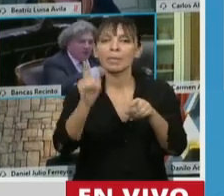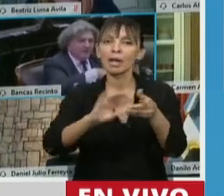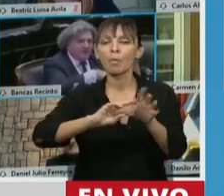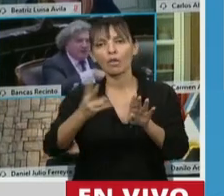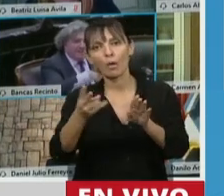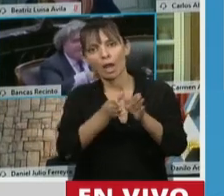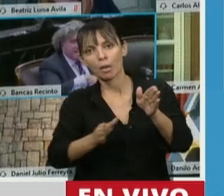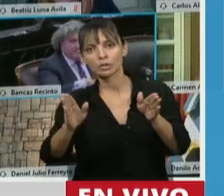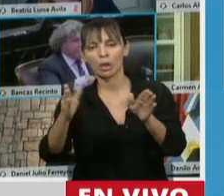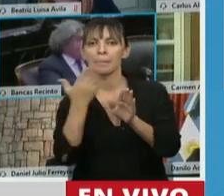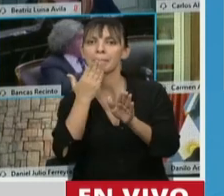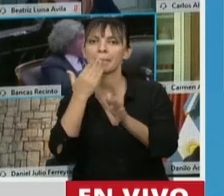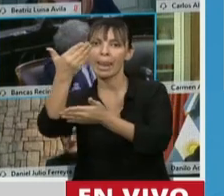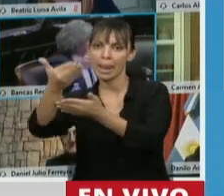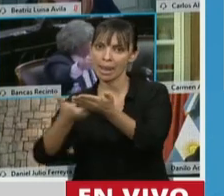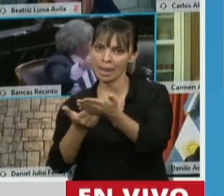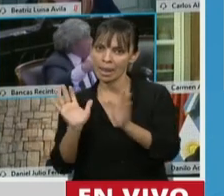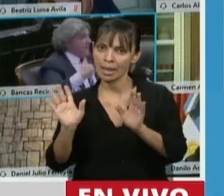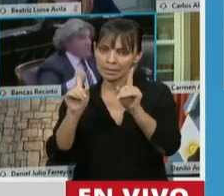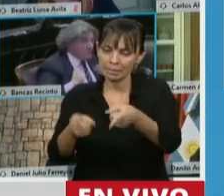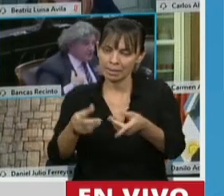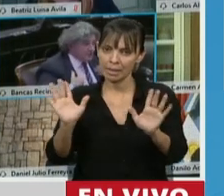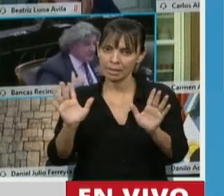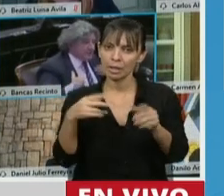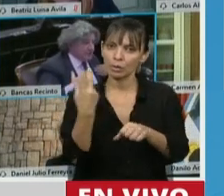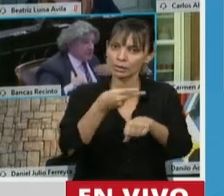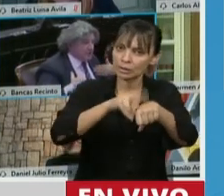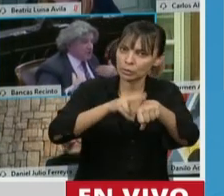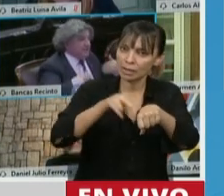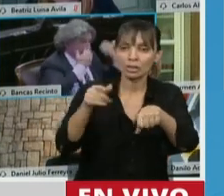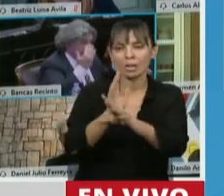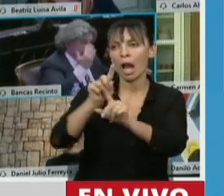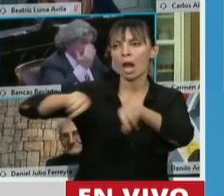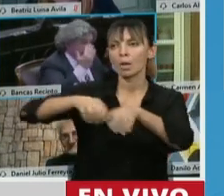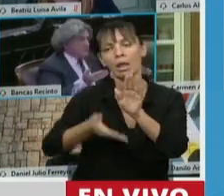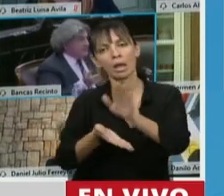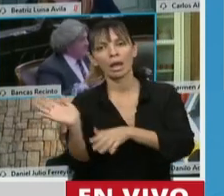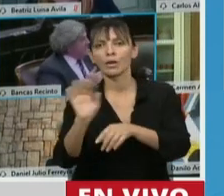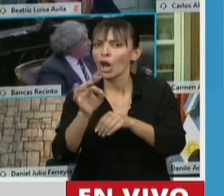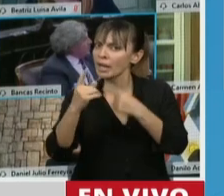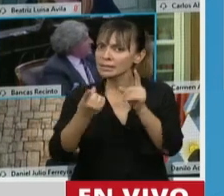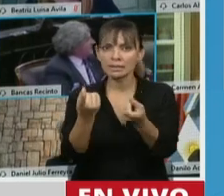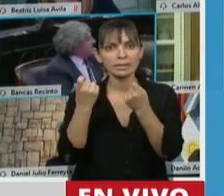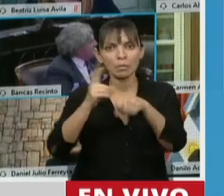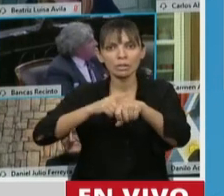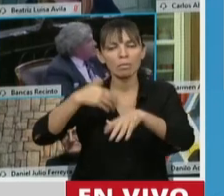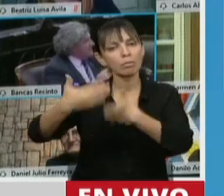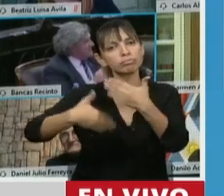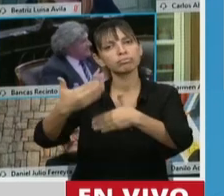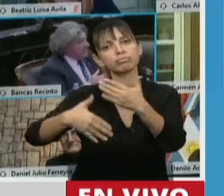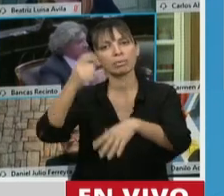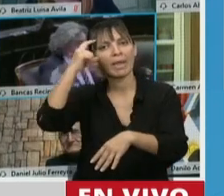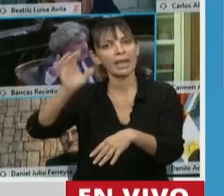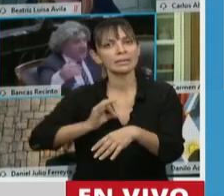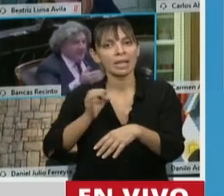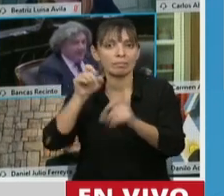lapso que a nuestro entender, de nuestro bloque y en nuestra sugerencia, no puede ser de menos de 10 años, que es el lapso que va a